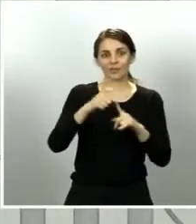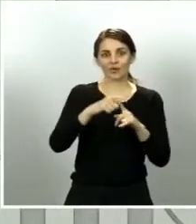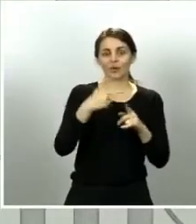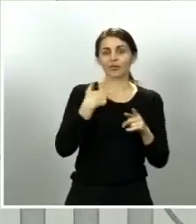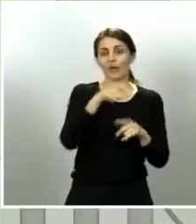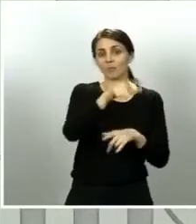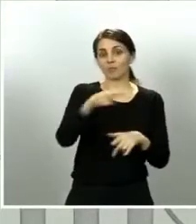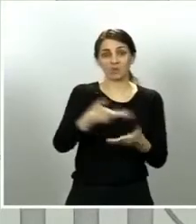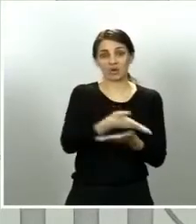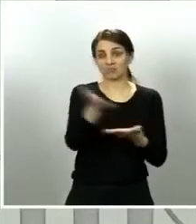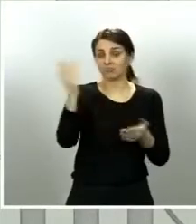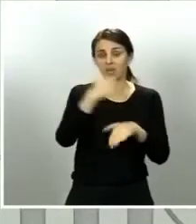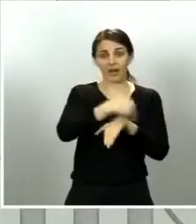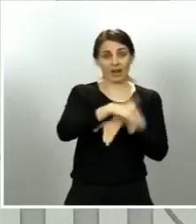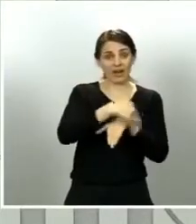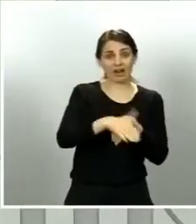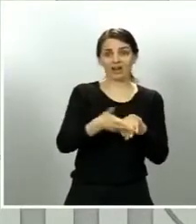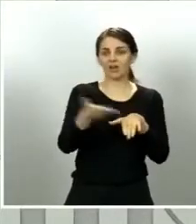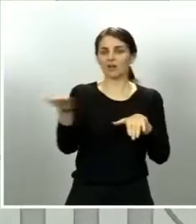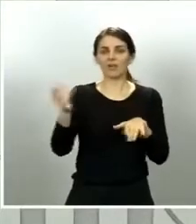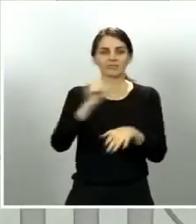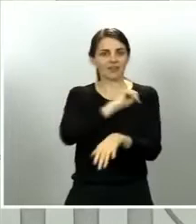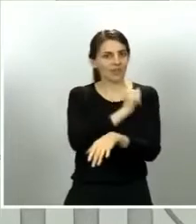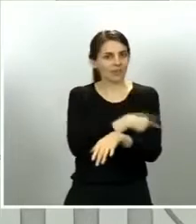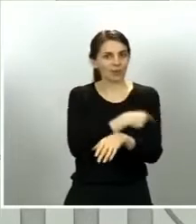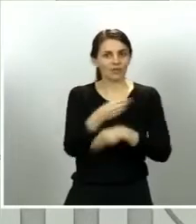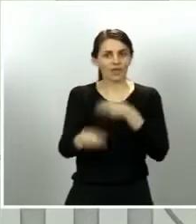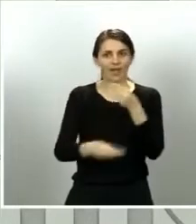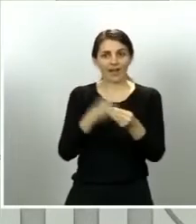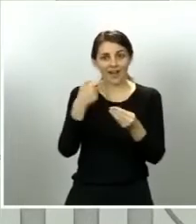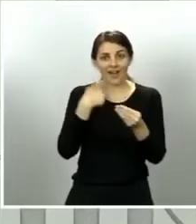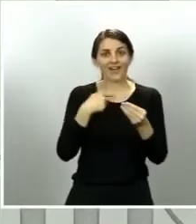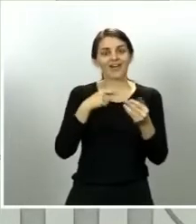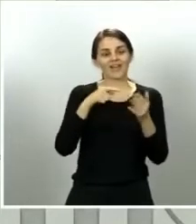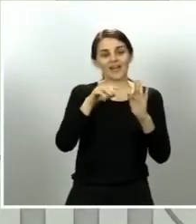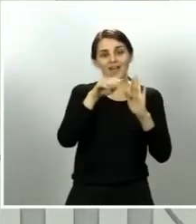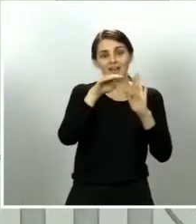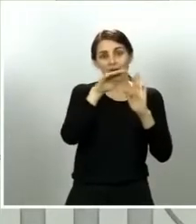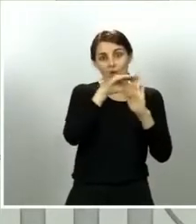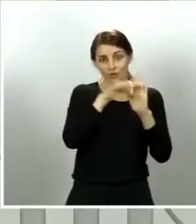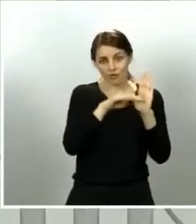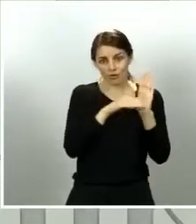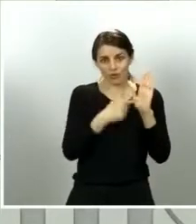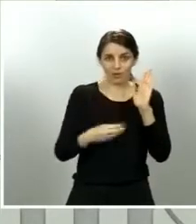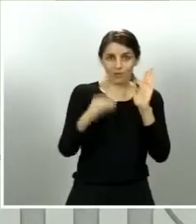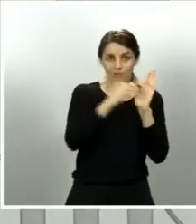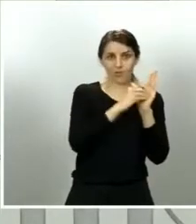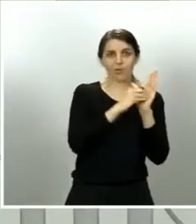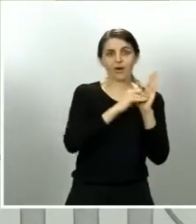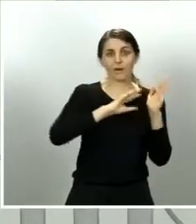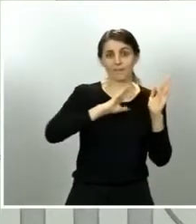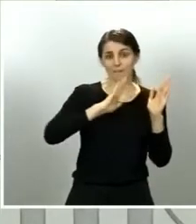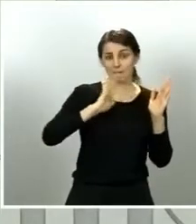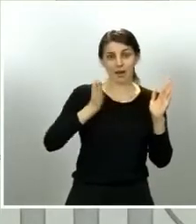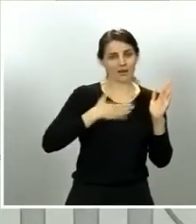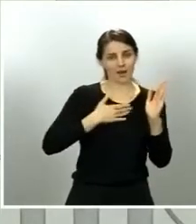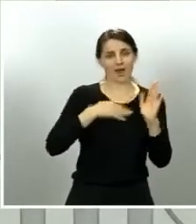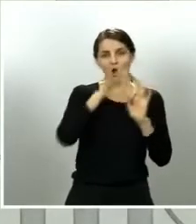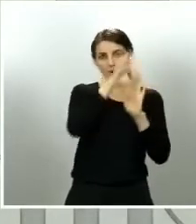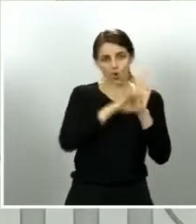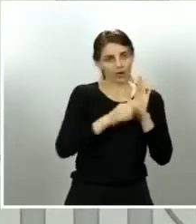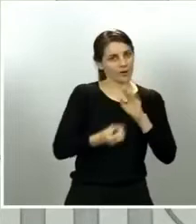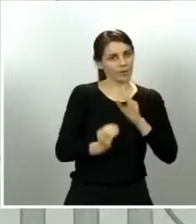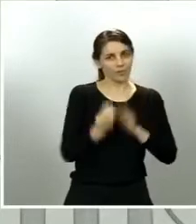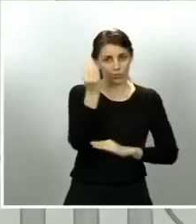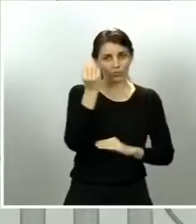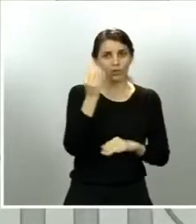ciudadanos, y hacer actividad física. Esta orden la vamos a dar a conocer mañana, una vez hayamos visto las cifras